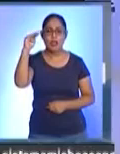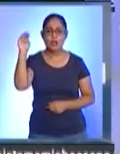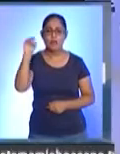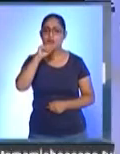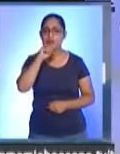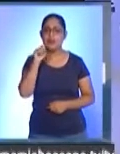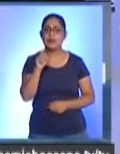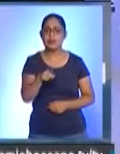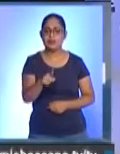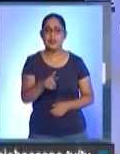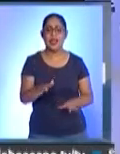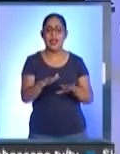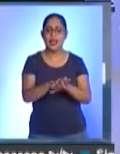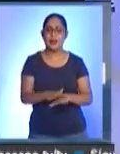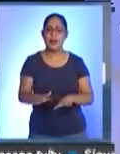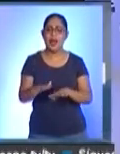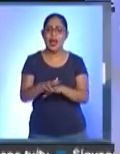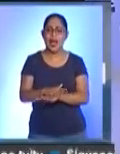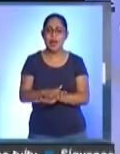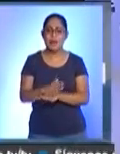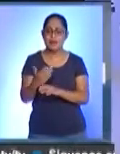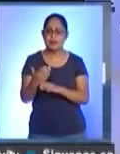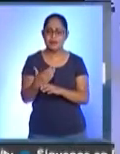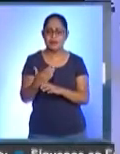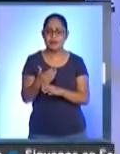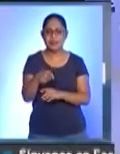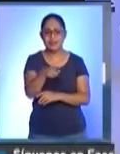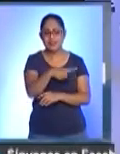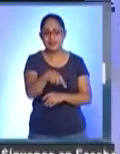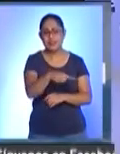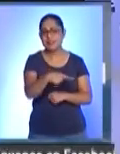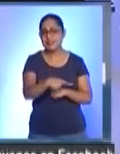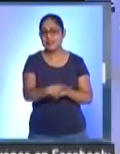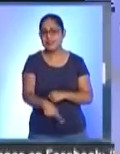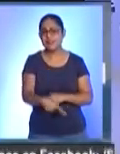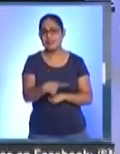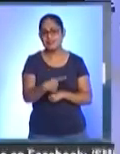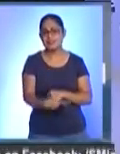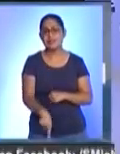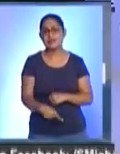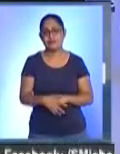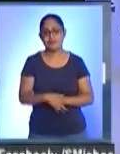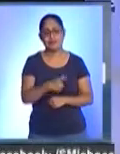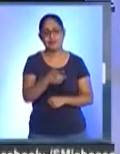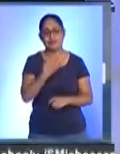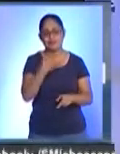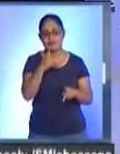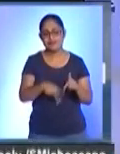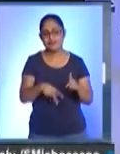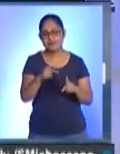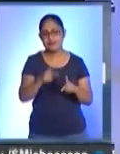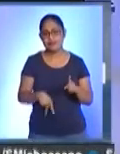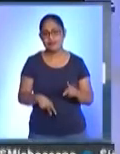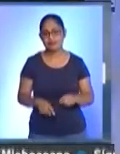han tenido que cambiar sus tratamientos y están en riesgo de verlos interrumpidos.